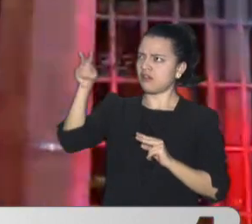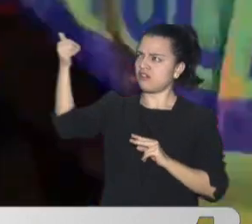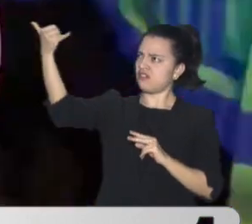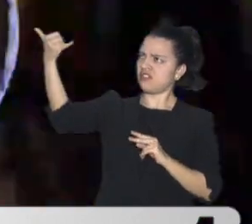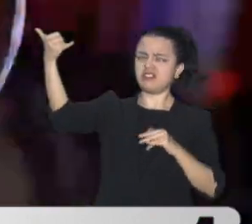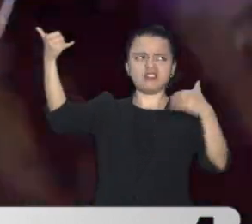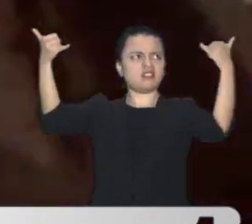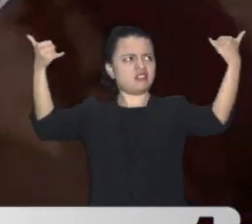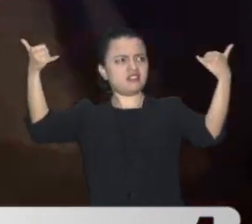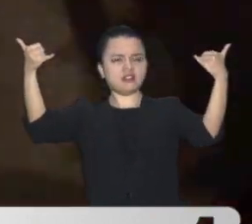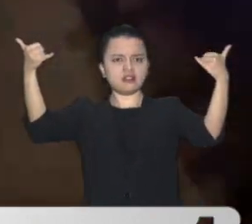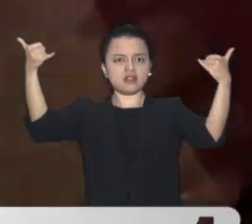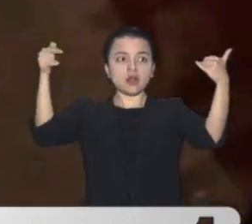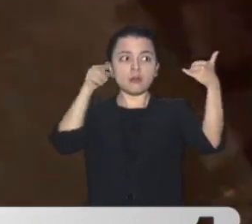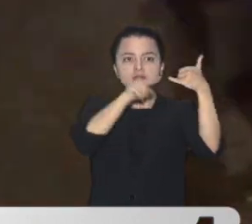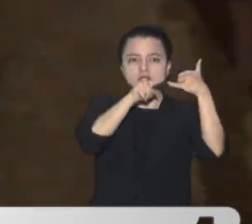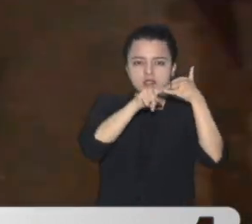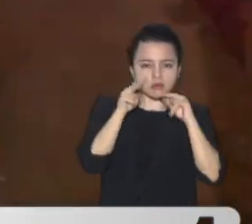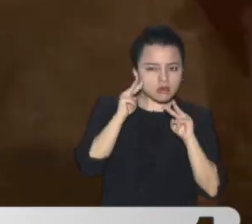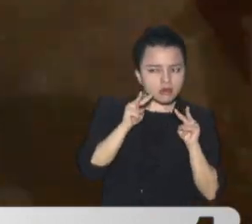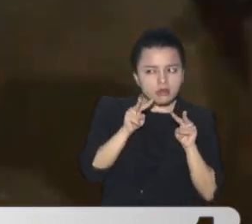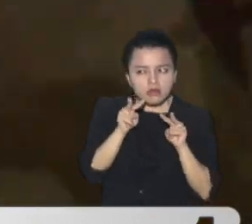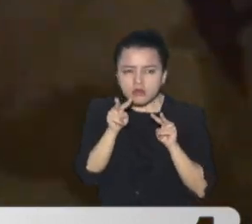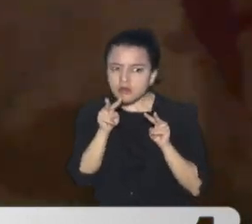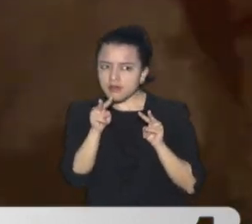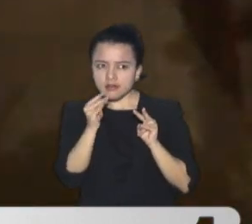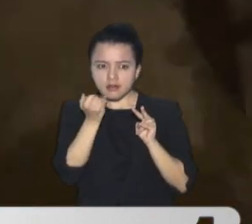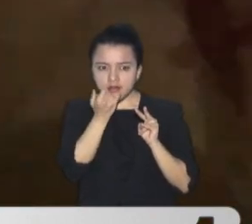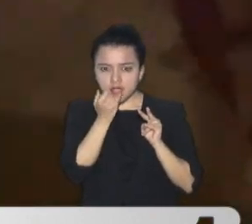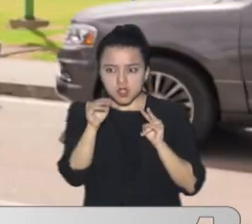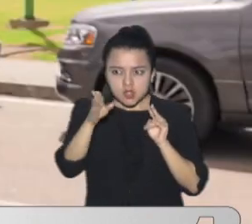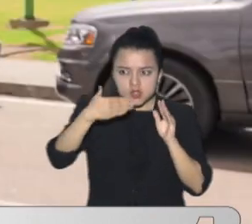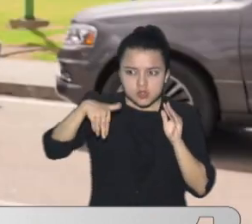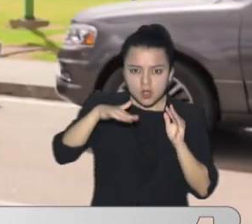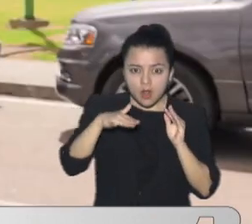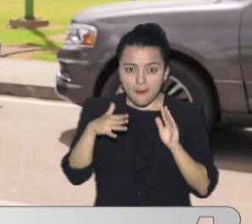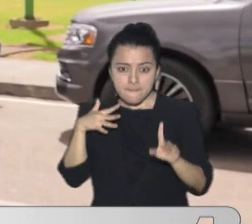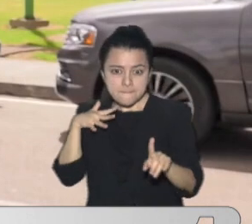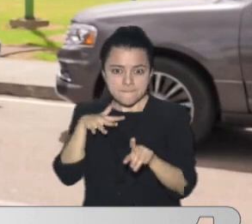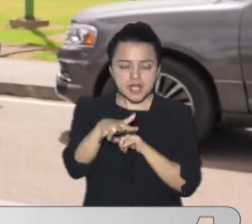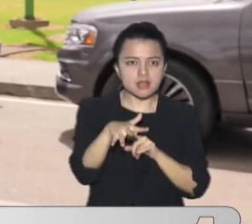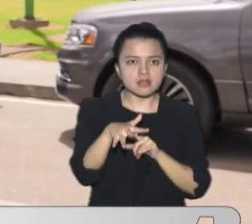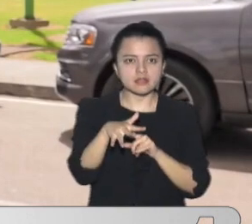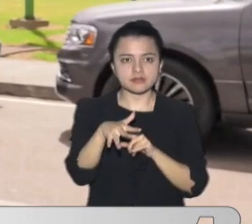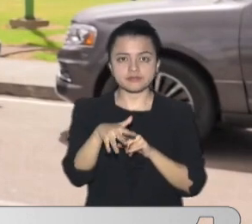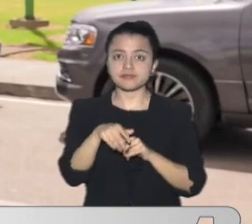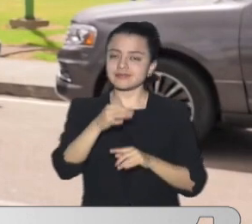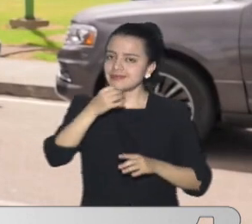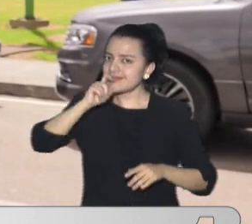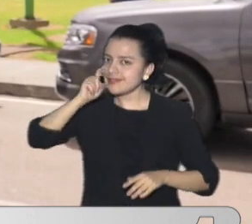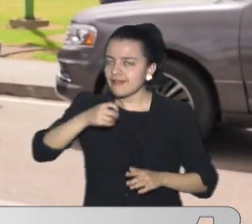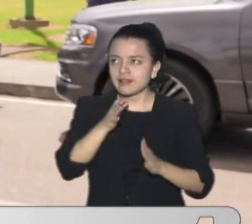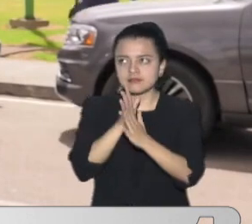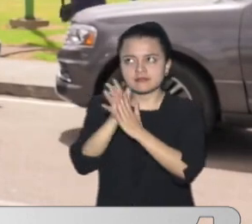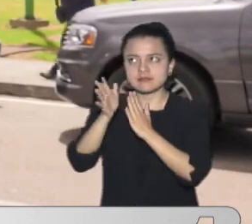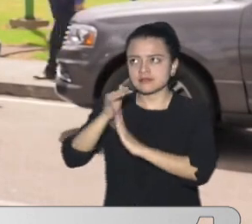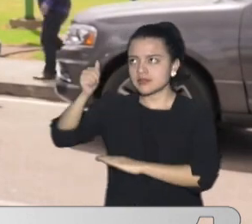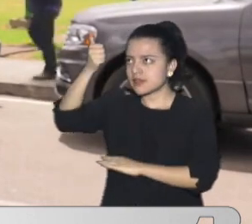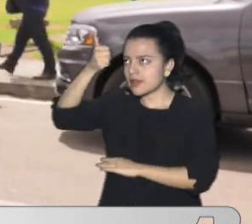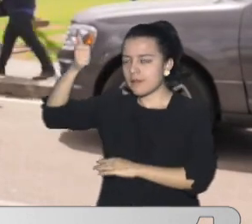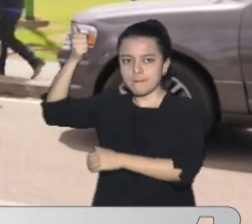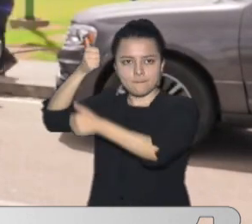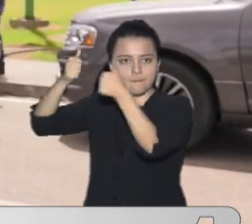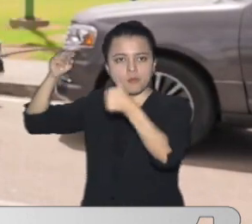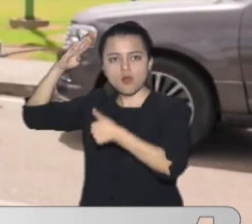solo buscan Espiar a víctimas Y atacar En el momento Menos esperado Informar A la policía Nacional Sobre elementos